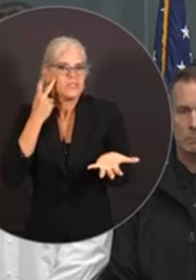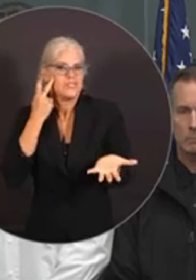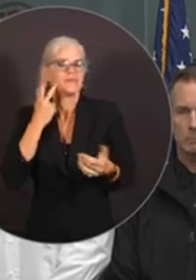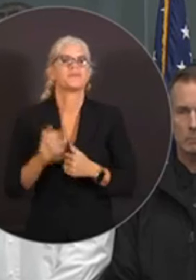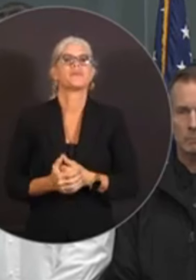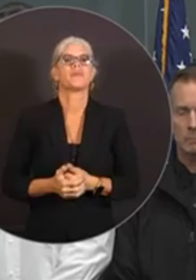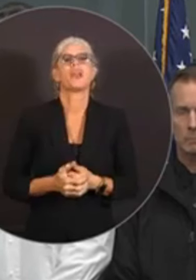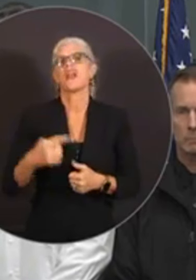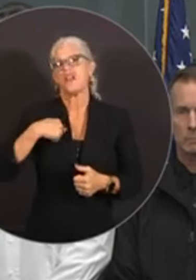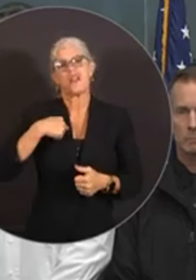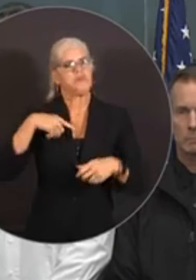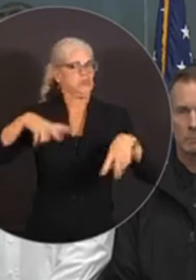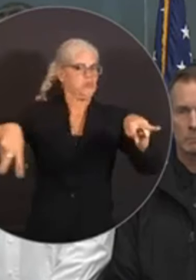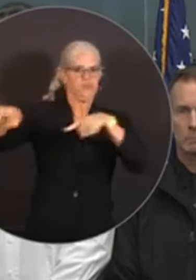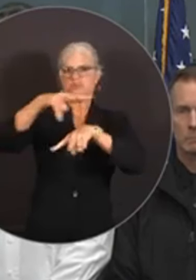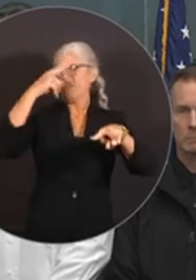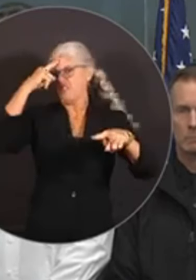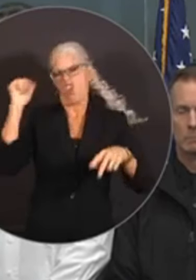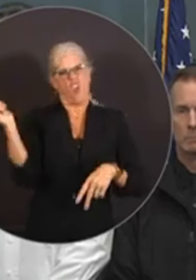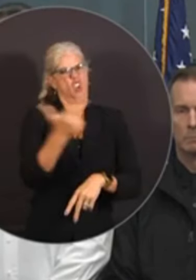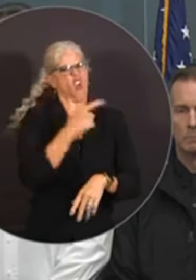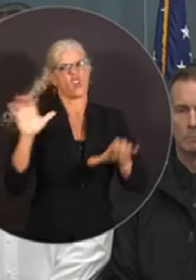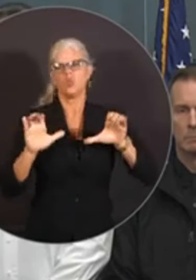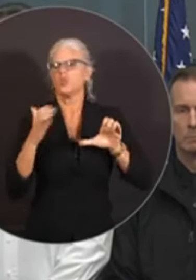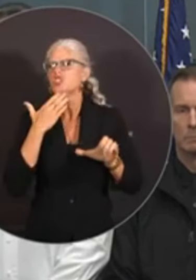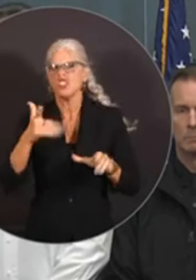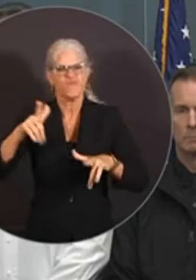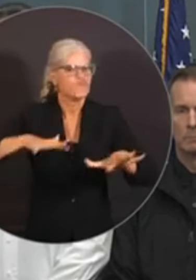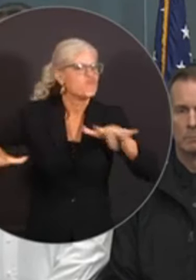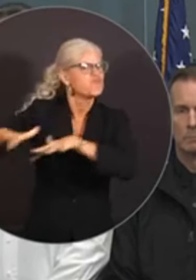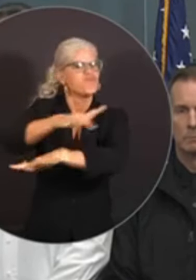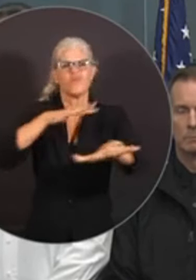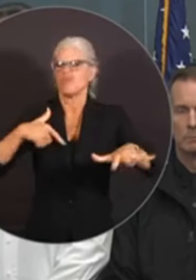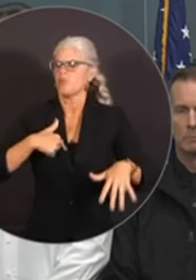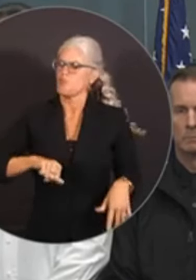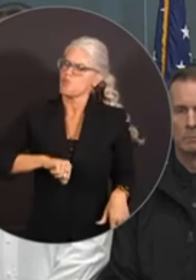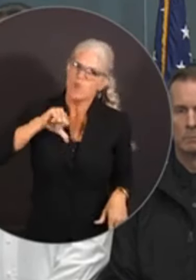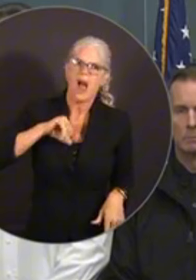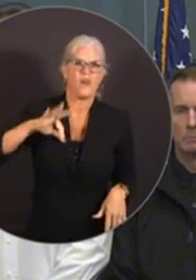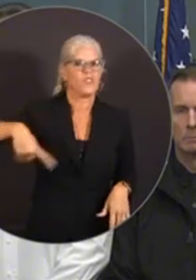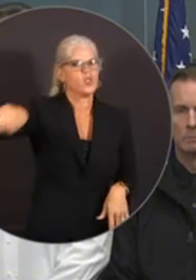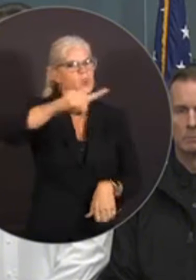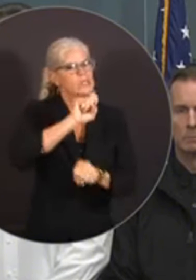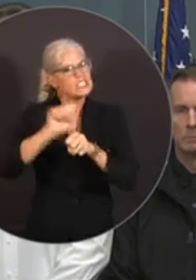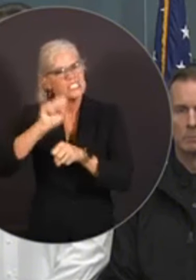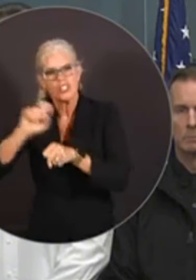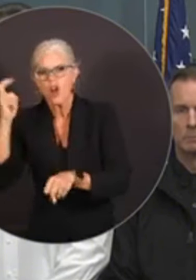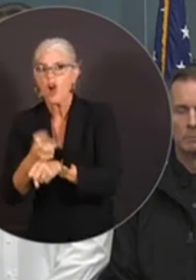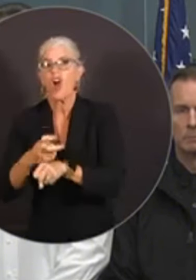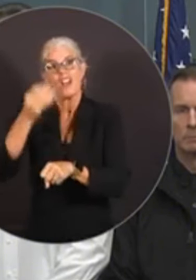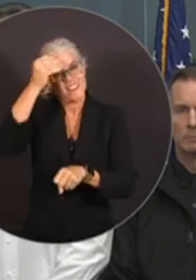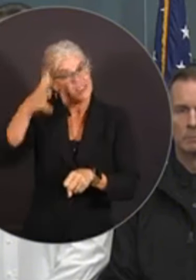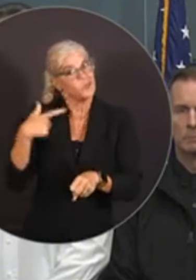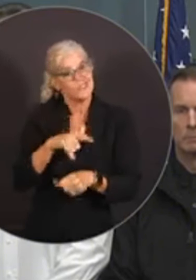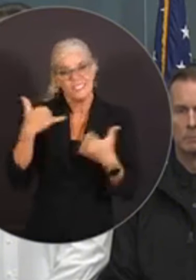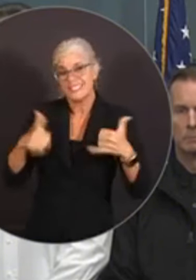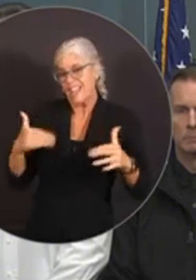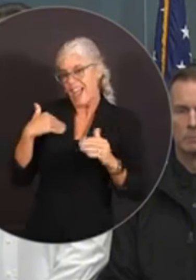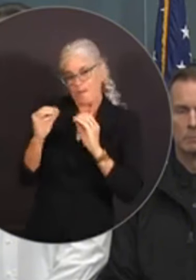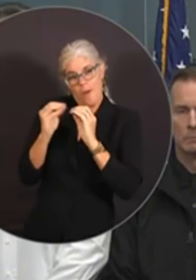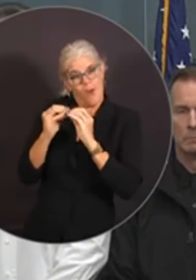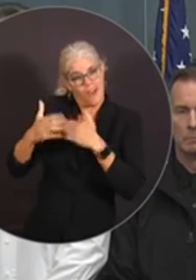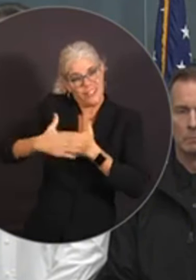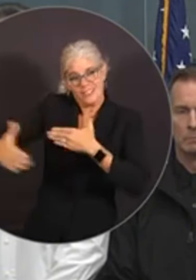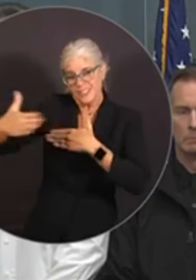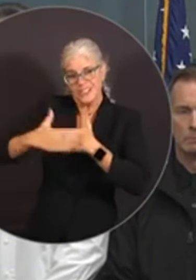no solo ahora pero en los próximos días. Creo que todos respondieron rápidamente. Estoy orgulloso del trabajo de todo el mundo. Hay mucho trabajo por